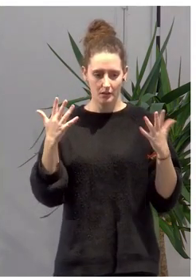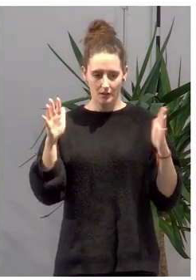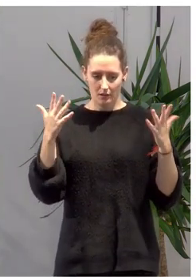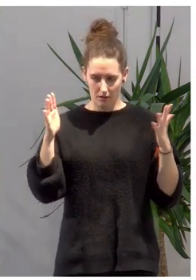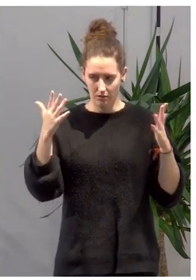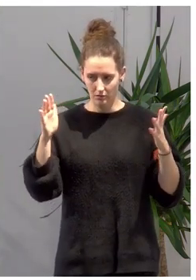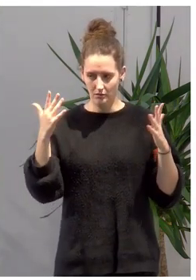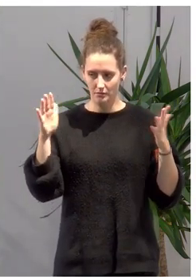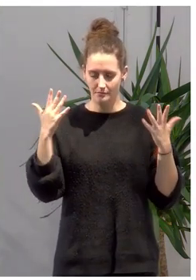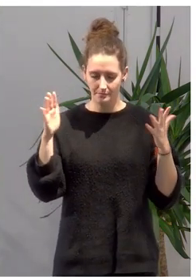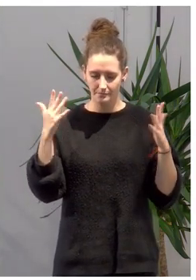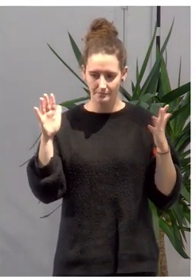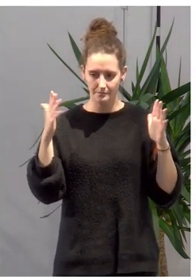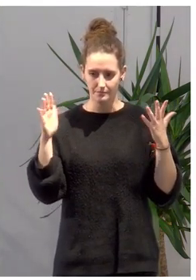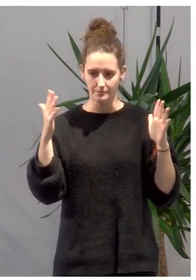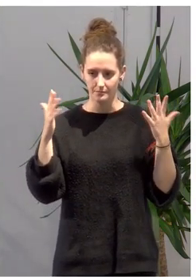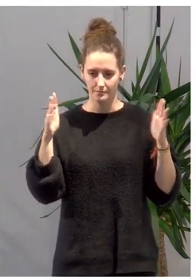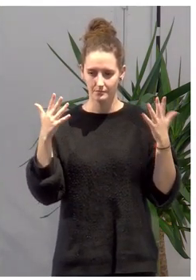Aplausos